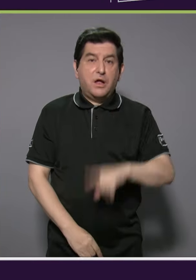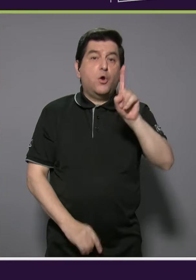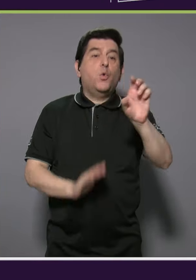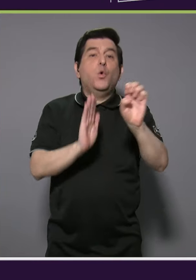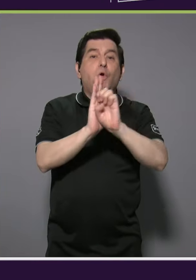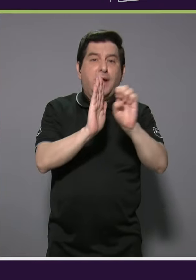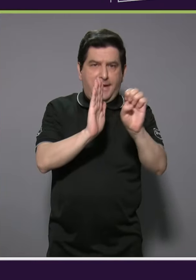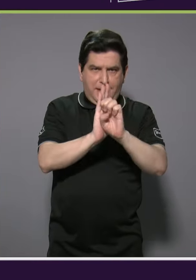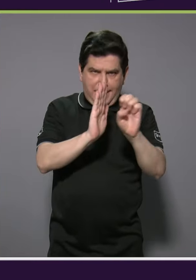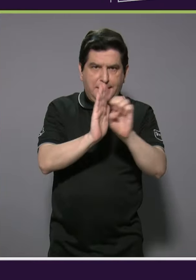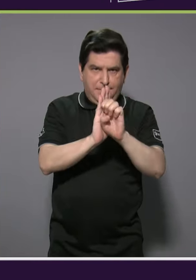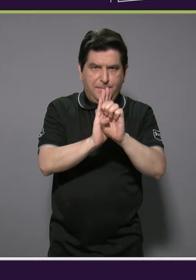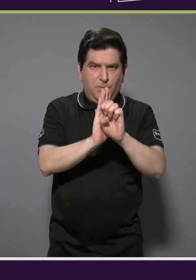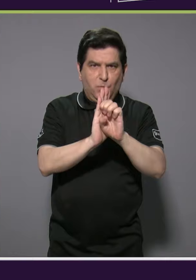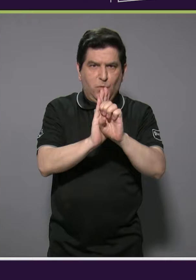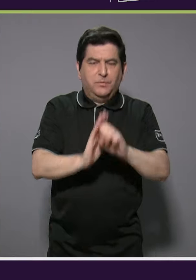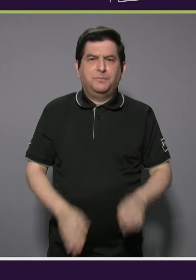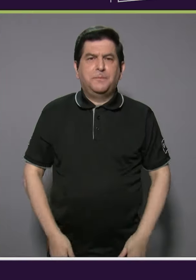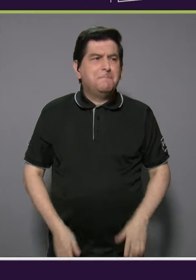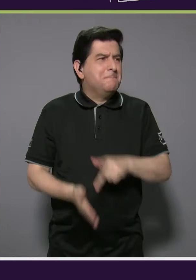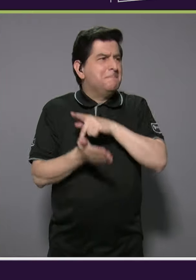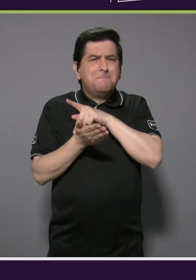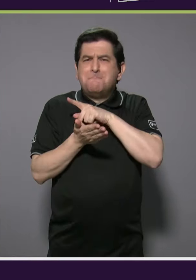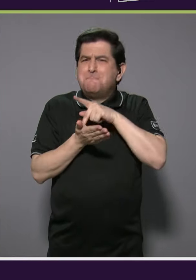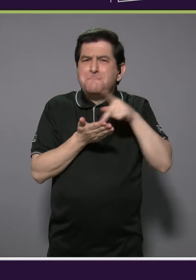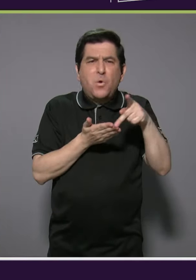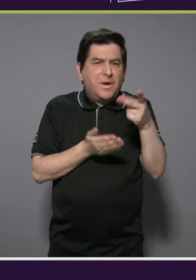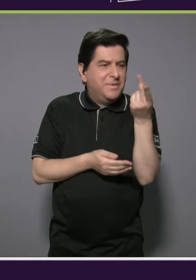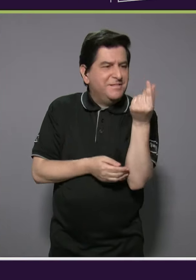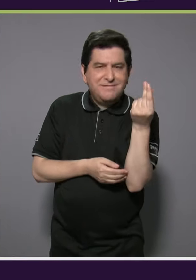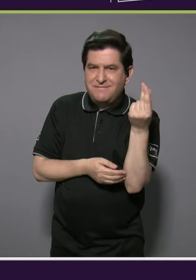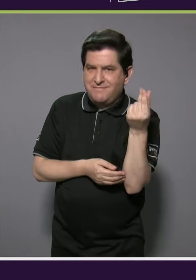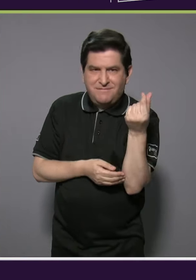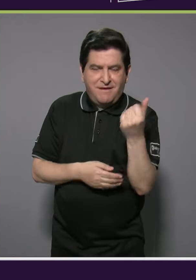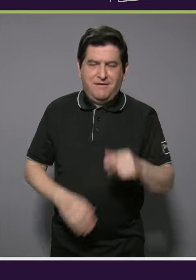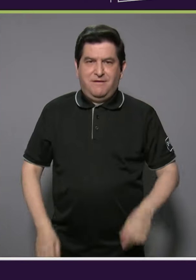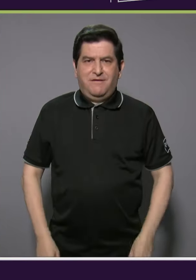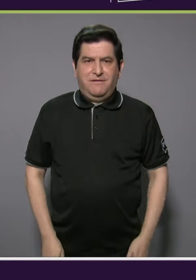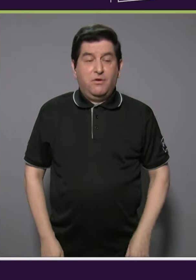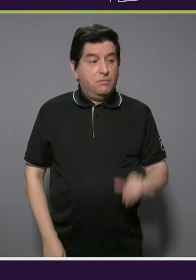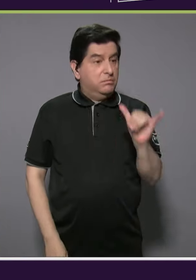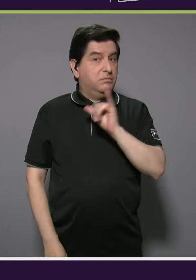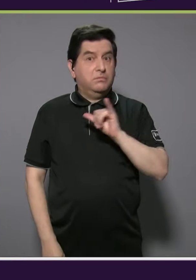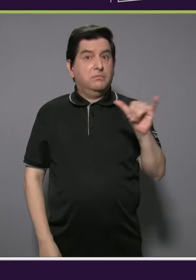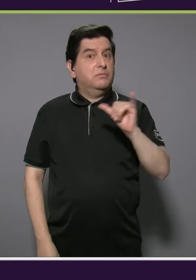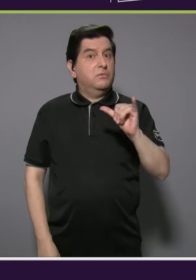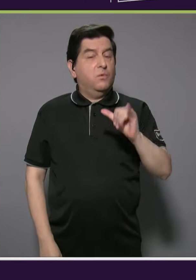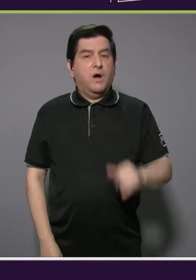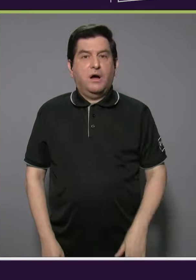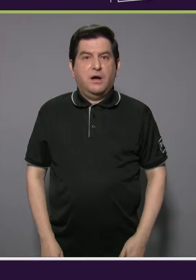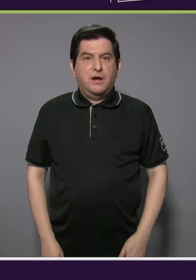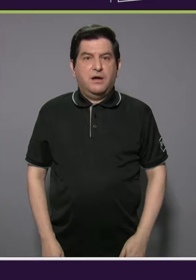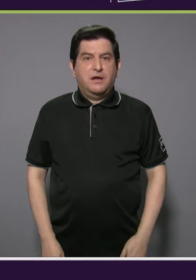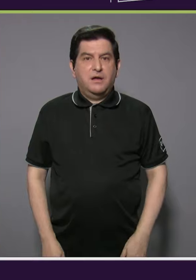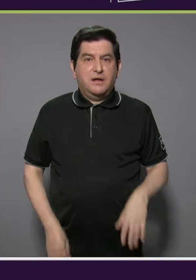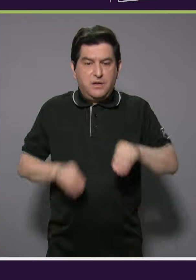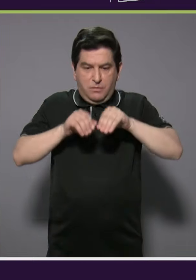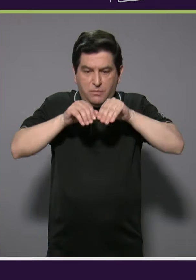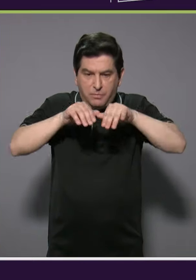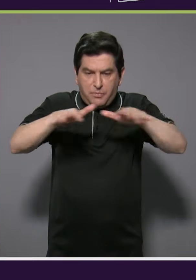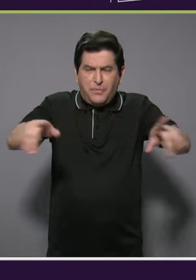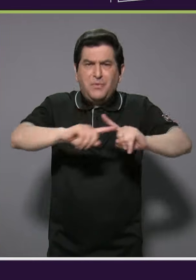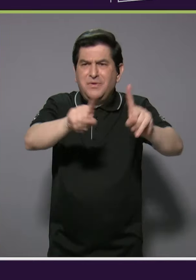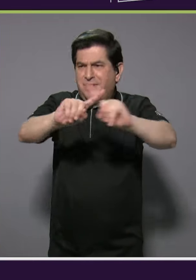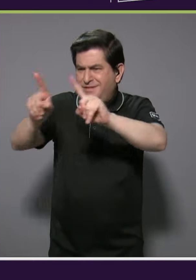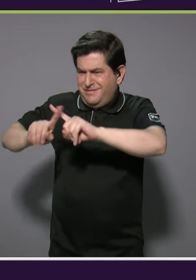ejemplo puramente dinerario. También esto se extiende a